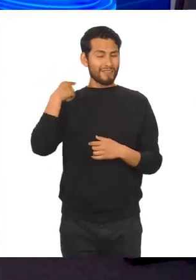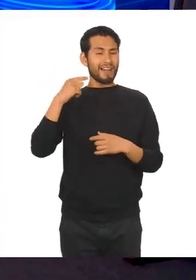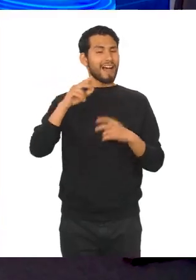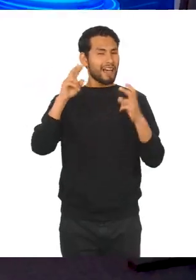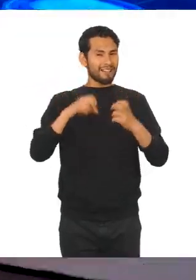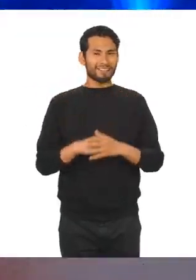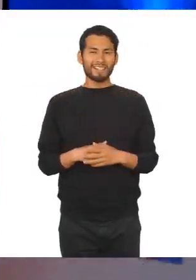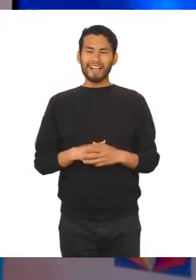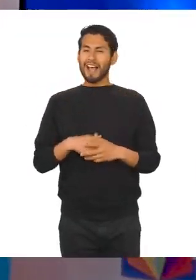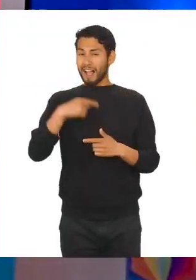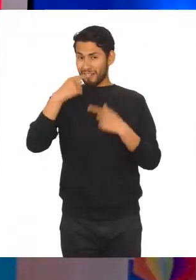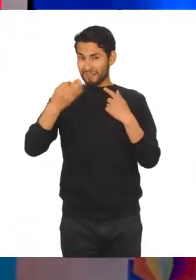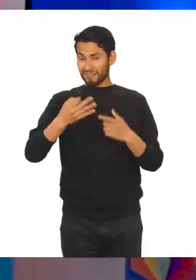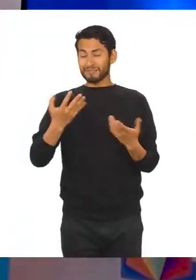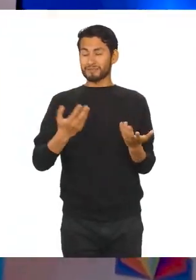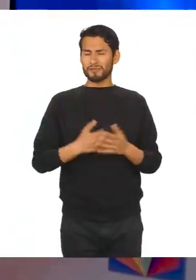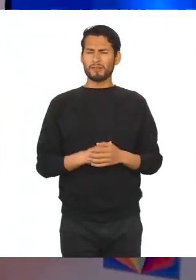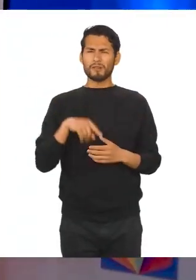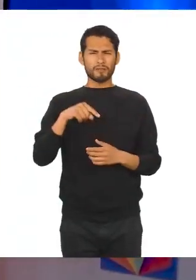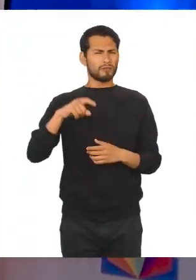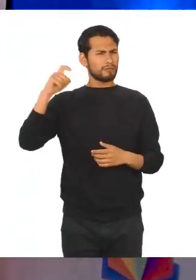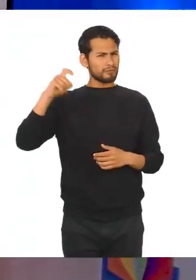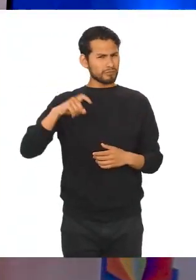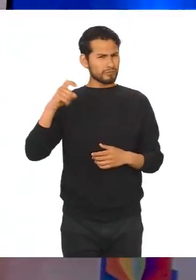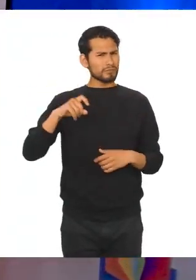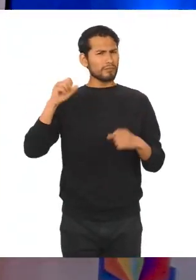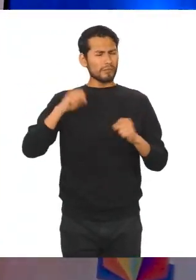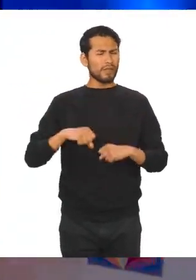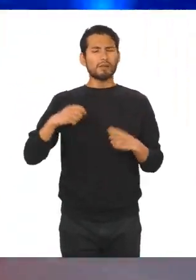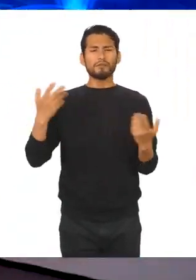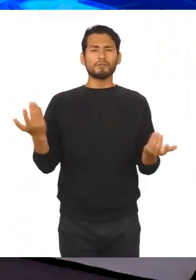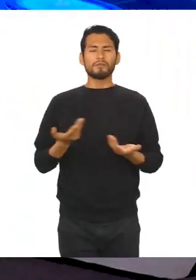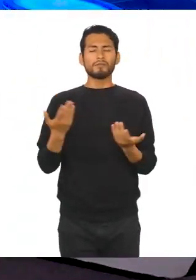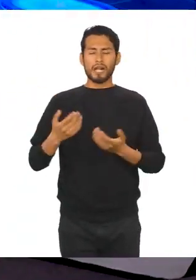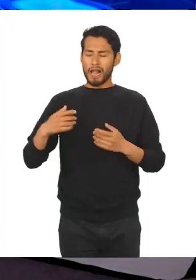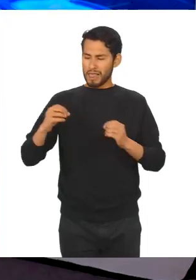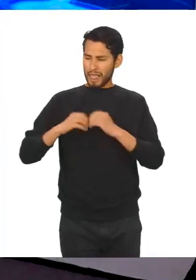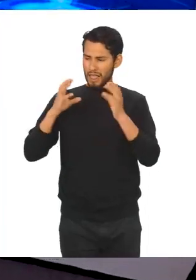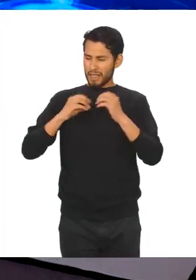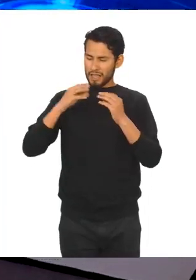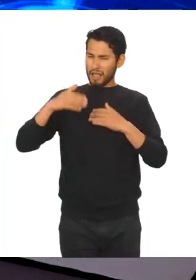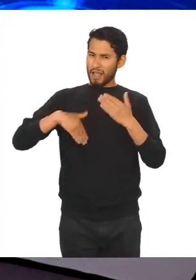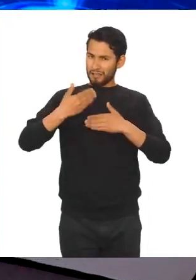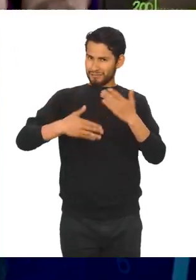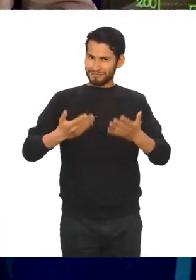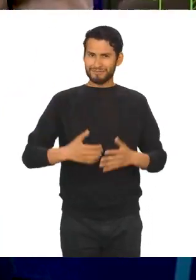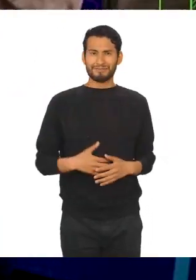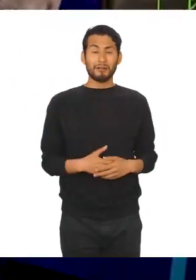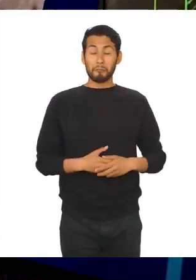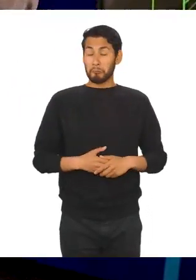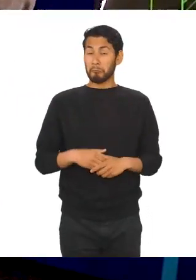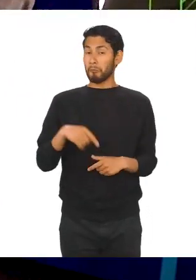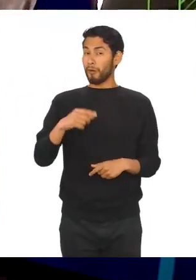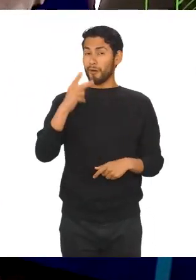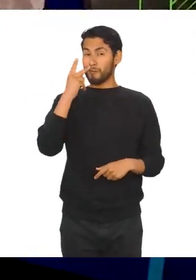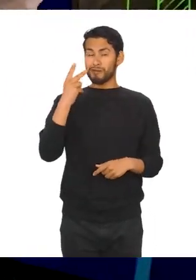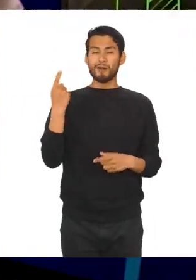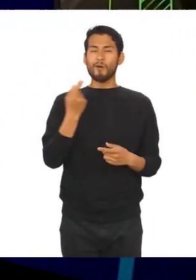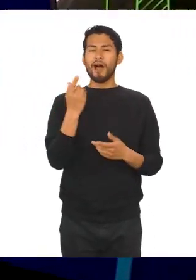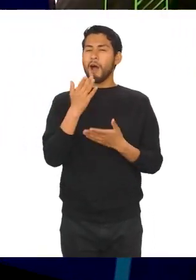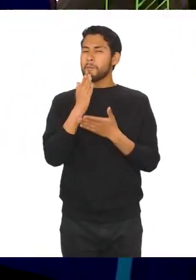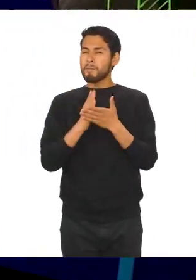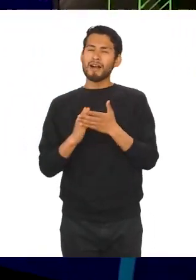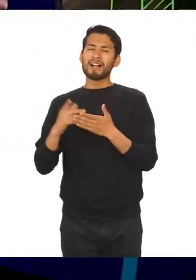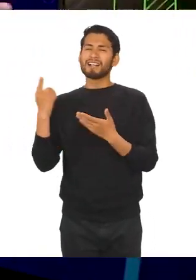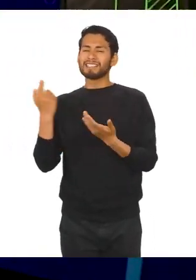la semana pasada! Y a decir verdad, es una materia muy necesaria para el desarrollo de nuestro día a día. Y eso que solamente vimos